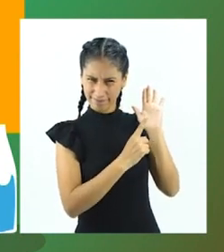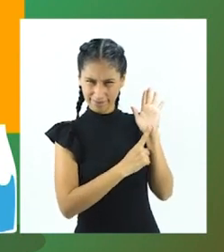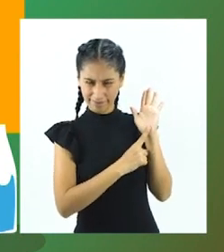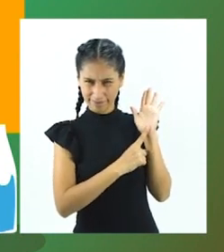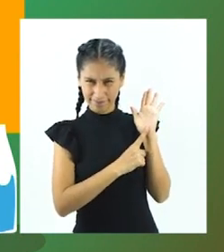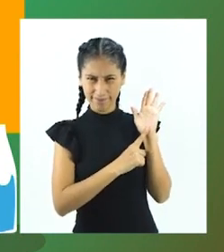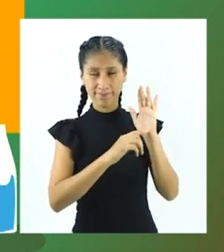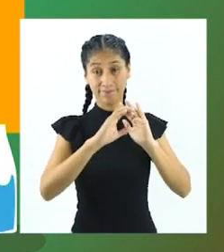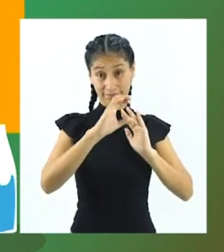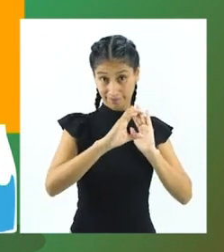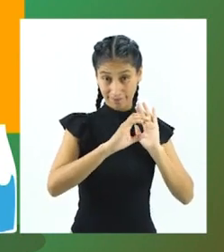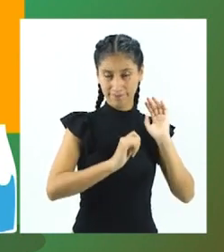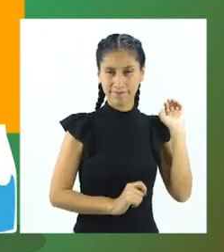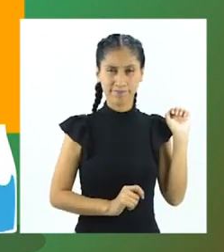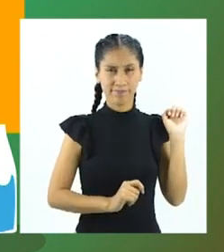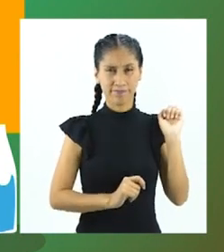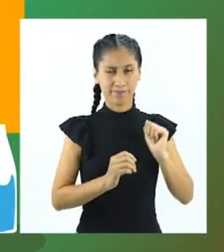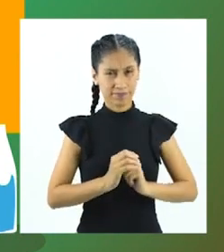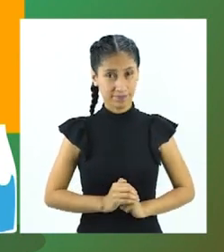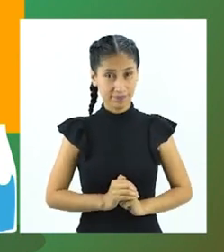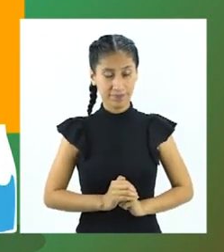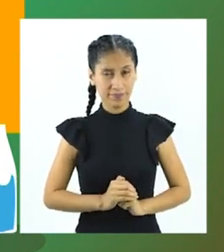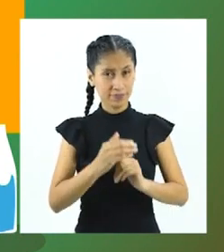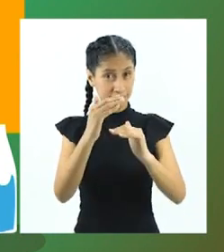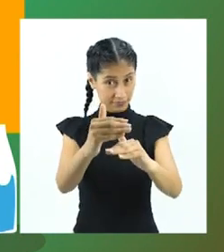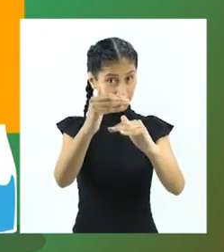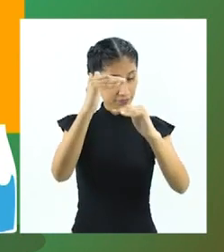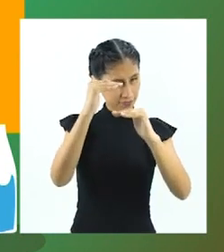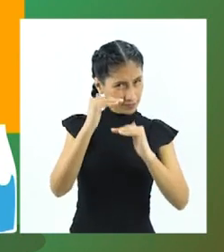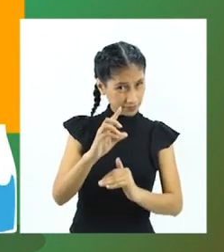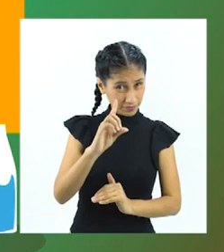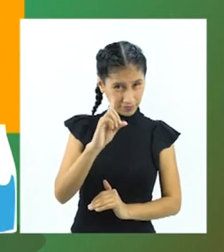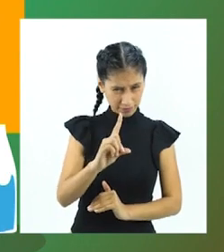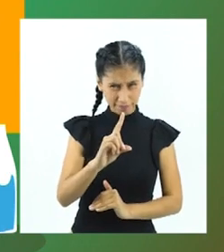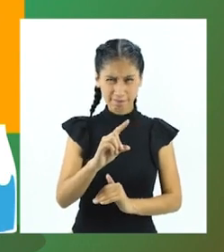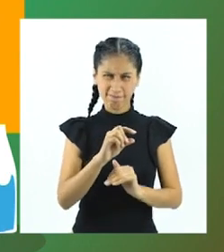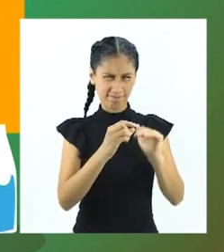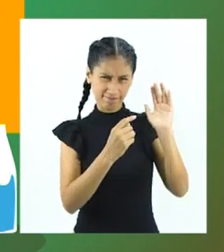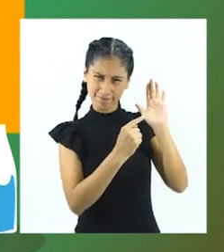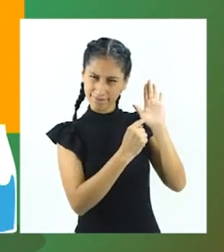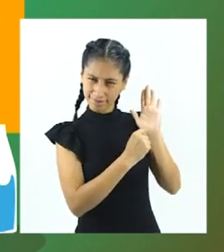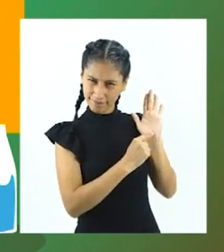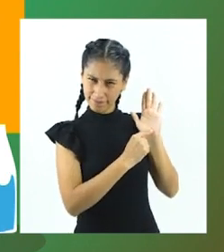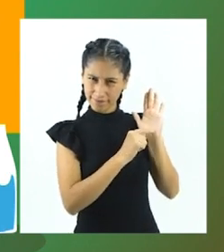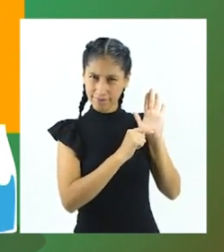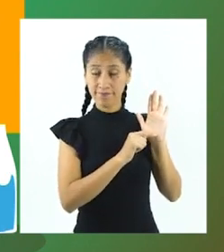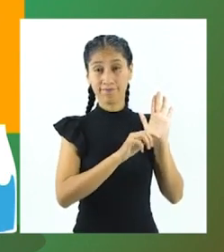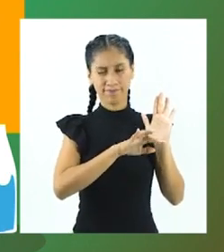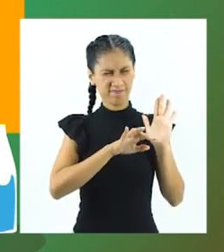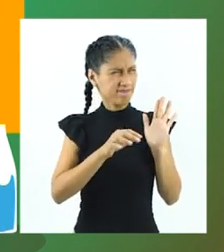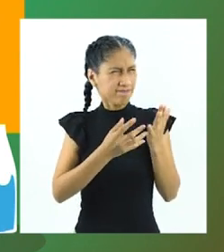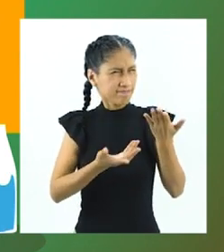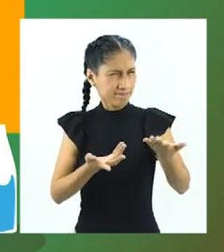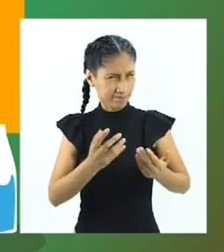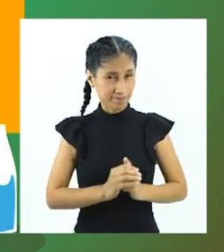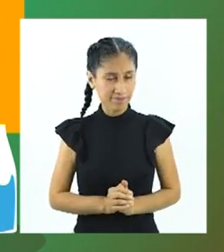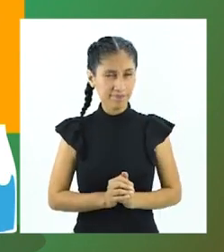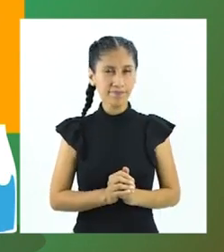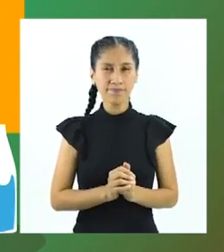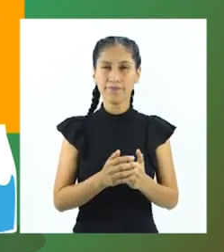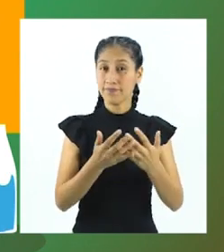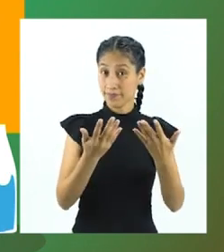El tiempo que demora en evaporarse el agua en cada muestra. D. Las diversas cantidades de sal.